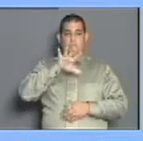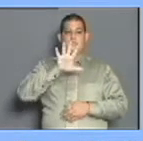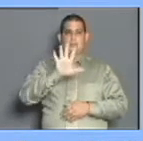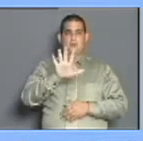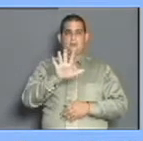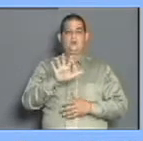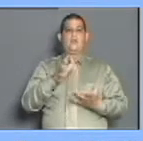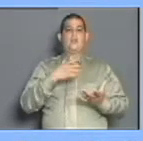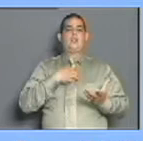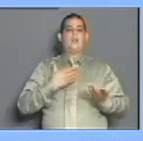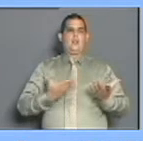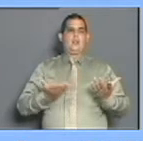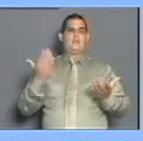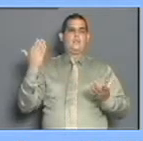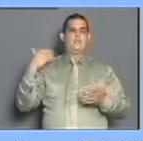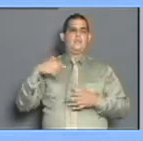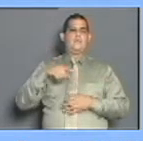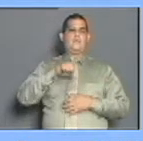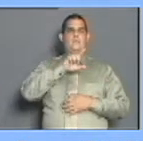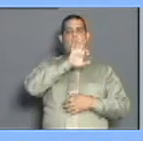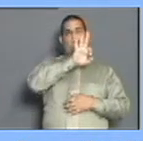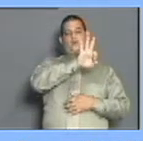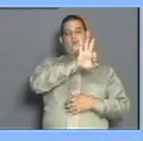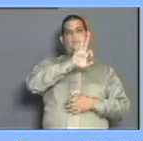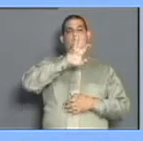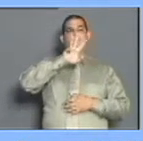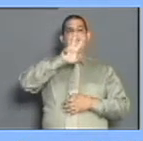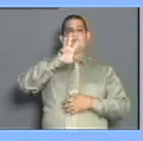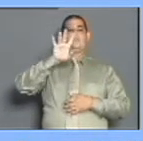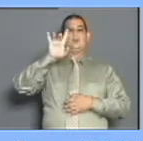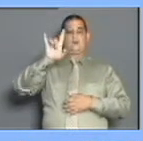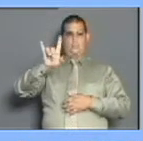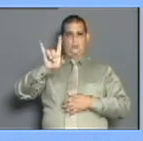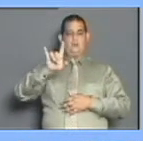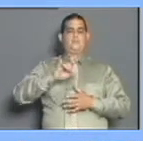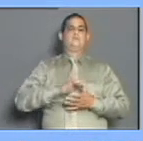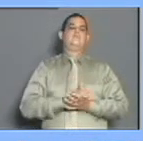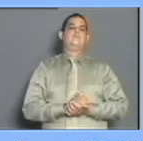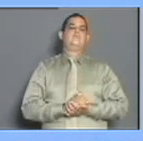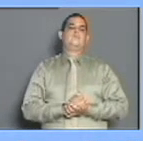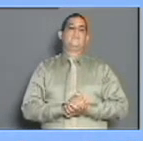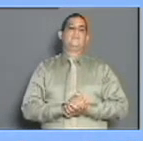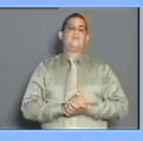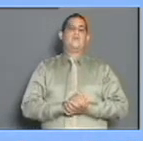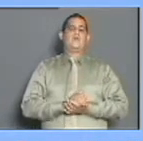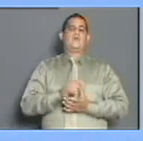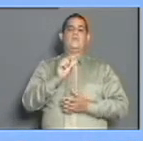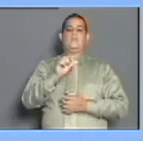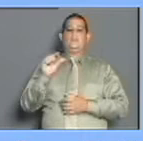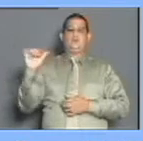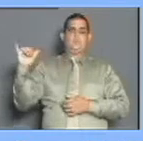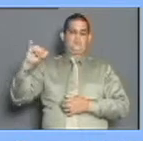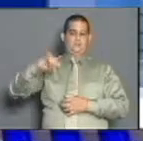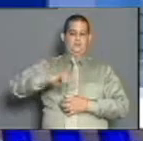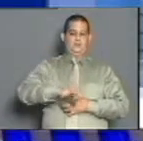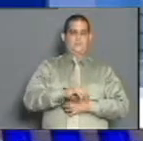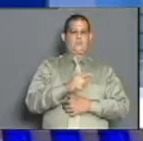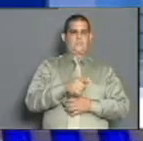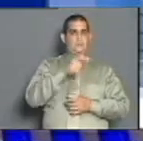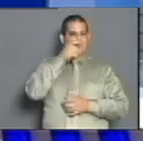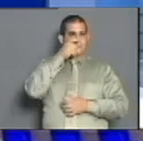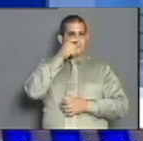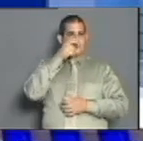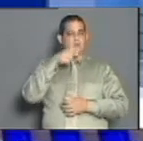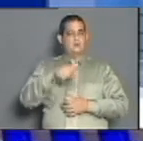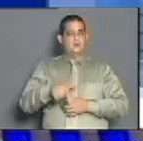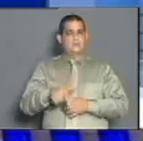.839. Embarazadas activas 9. Y puérperas activas 1. Viajeros nacionales en vigilancia 13. Y viajeros